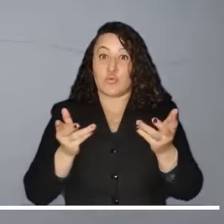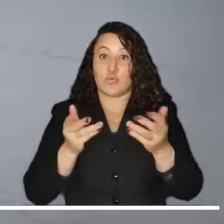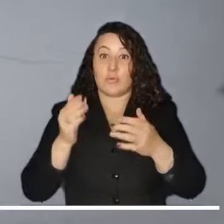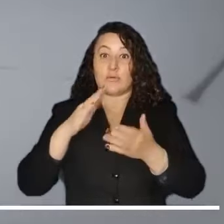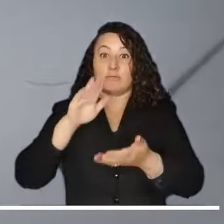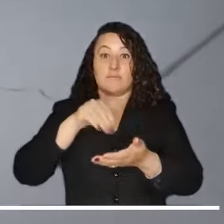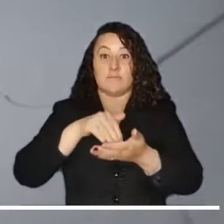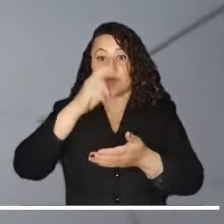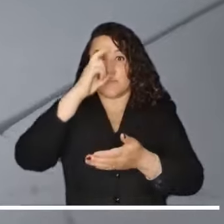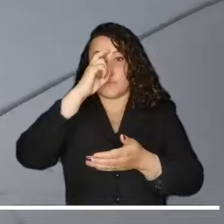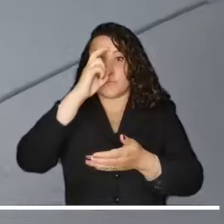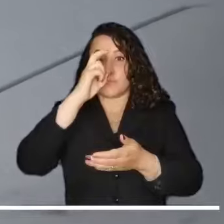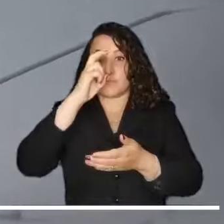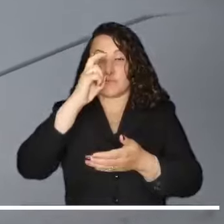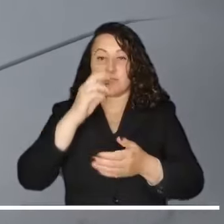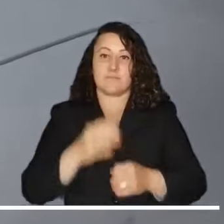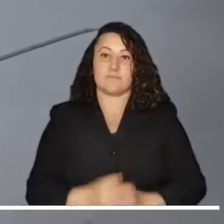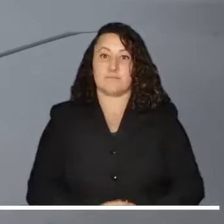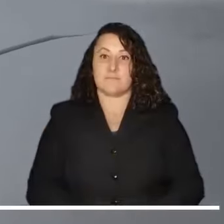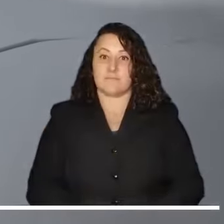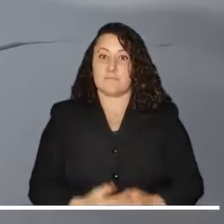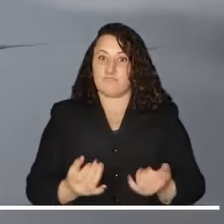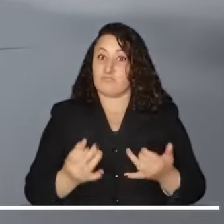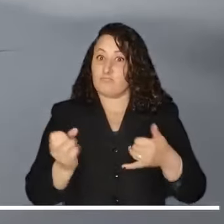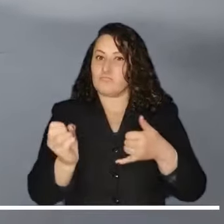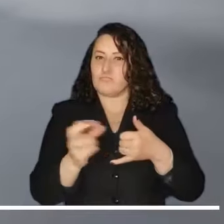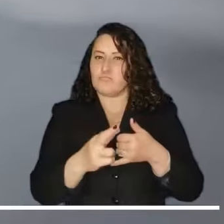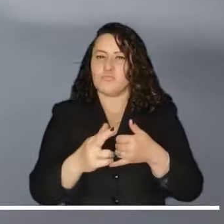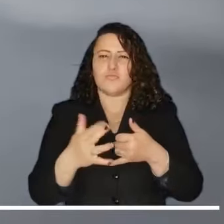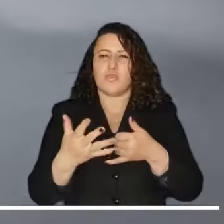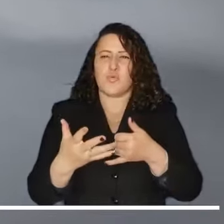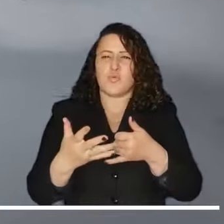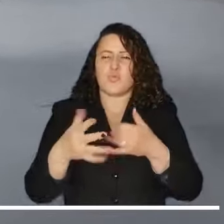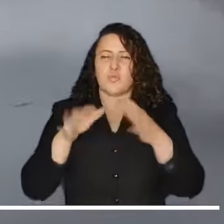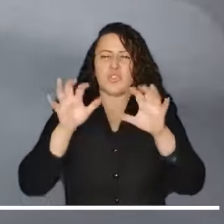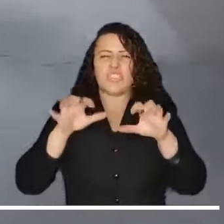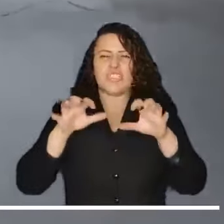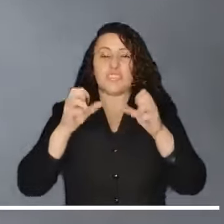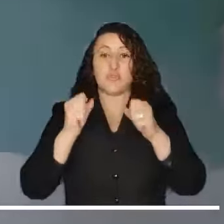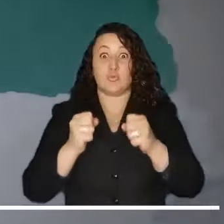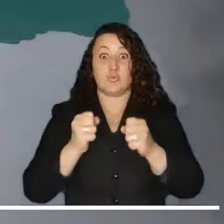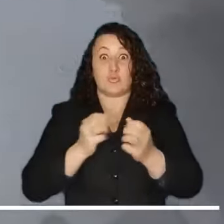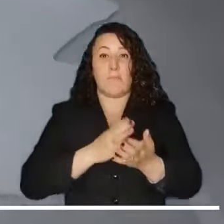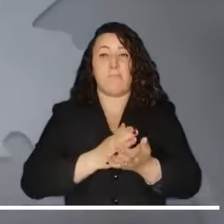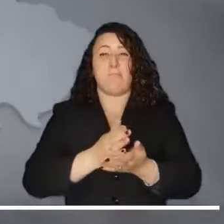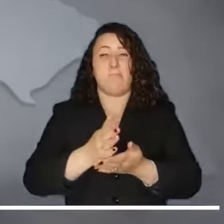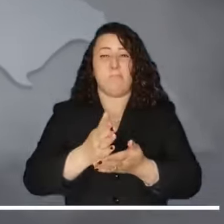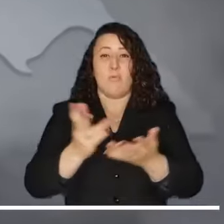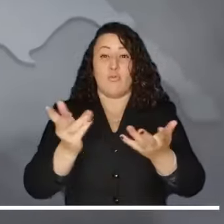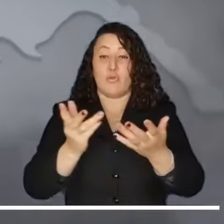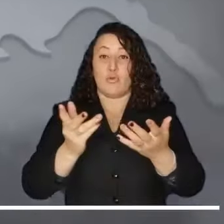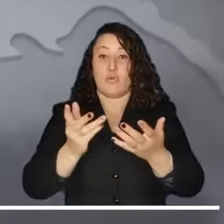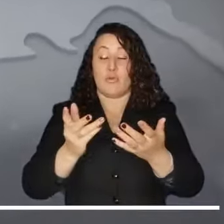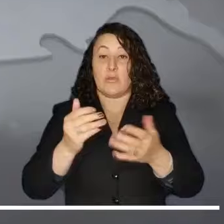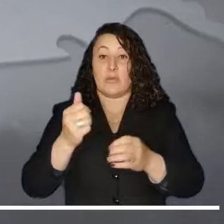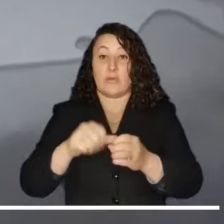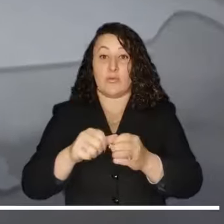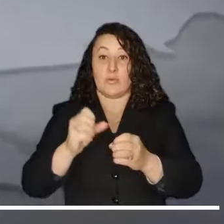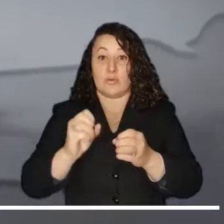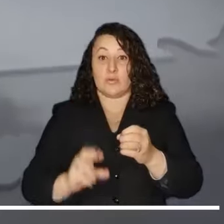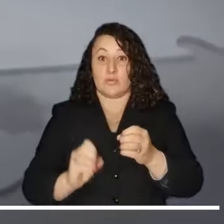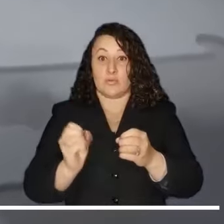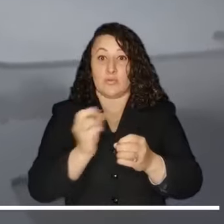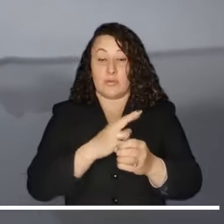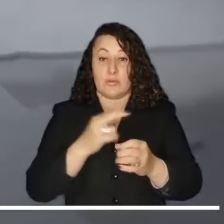del centro y norte. Viajamos hacia el oriente, donde se estiman lluvias fuertes y persistentes en el sur y oriente de Arauca,